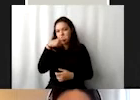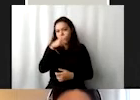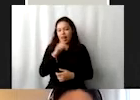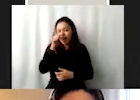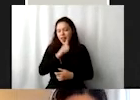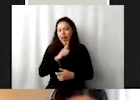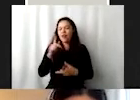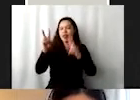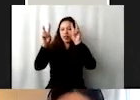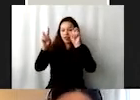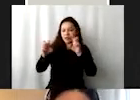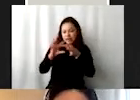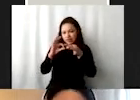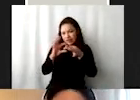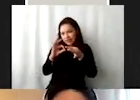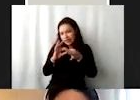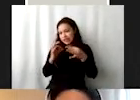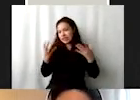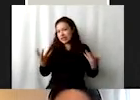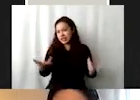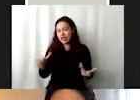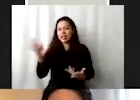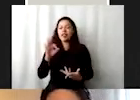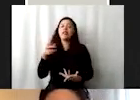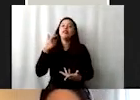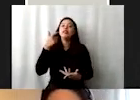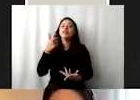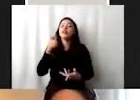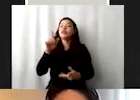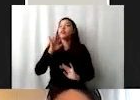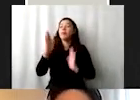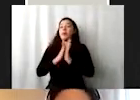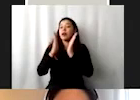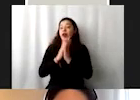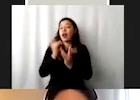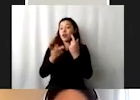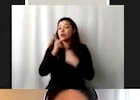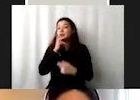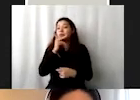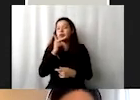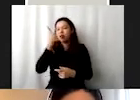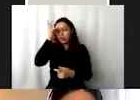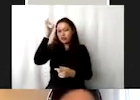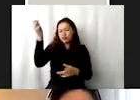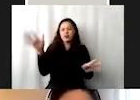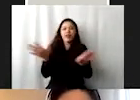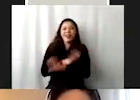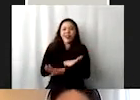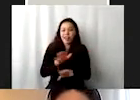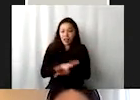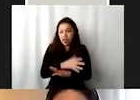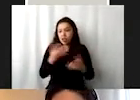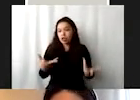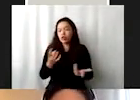al momento de aplicar, por ejemplo, a financiamientos, hay muchos términos que han cambiado, se les pide pensar no solo en